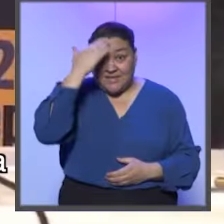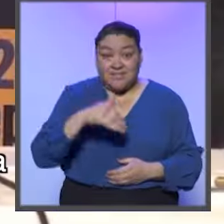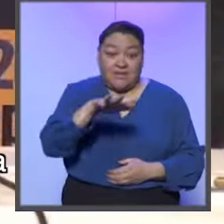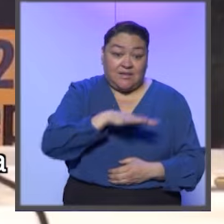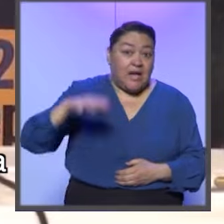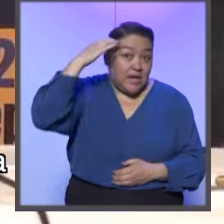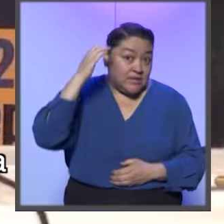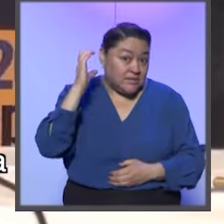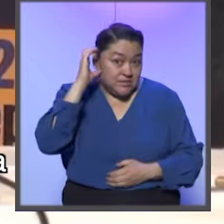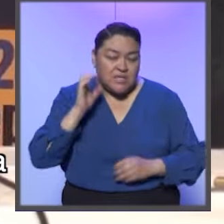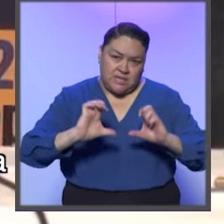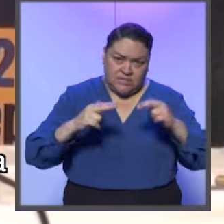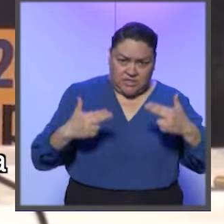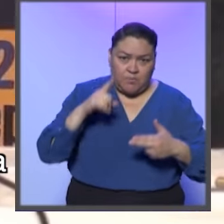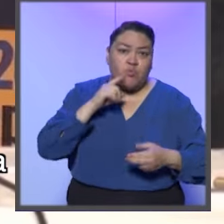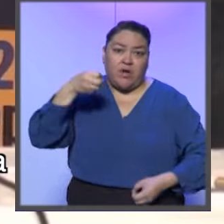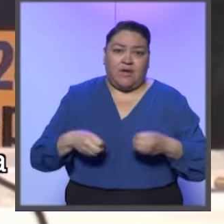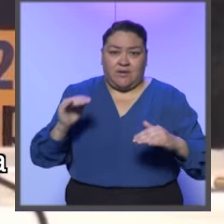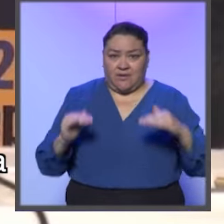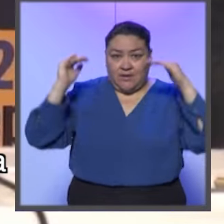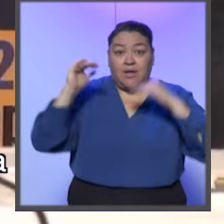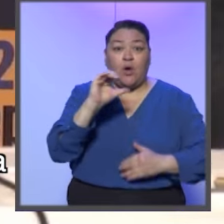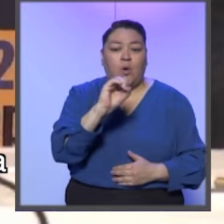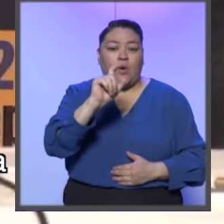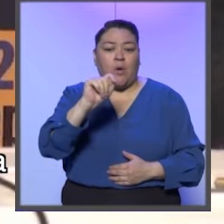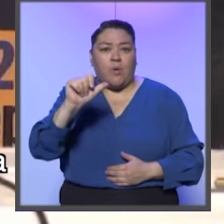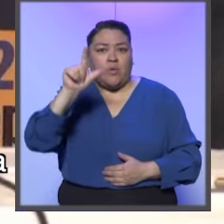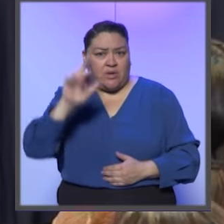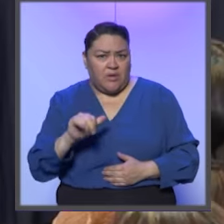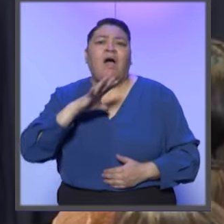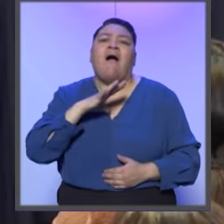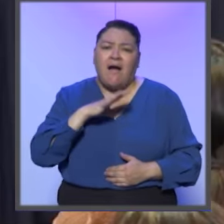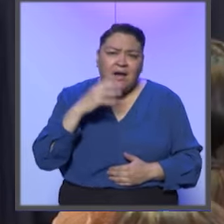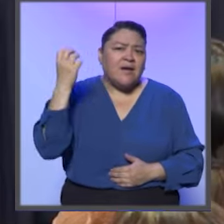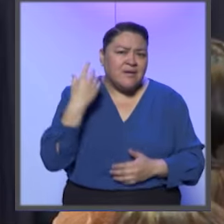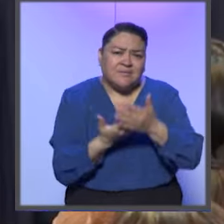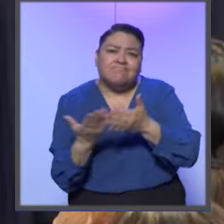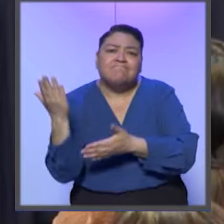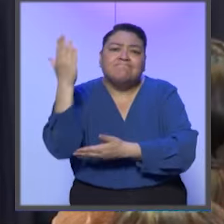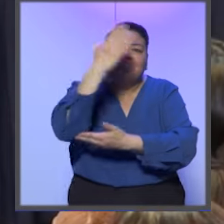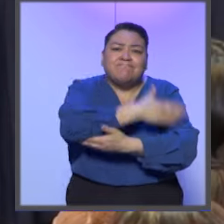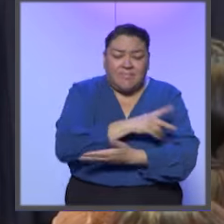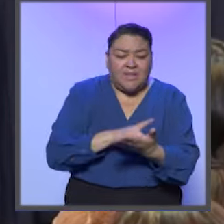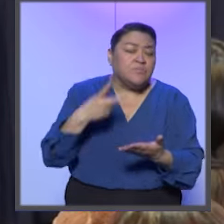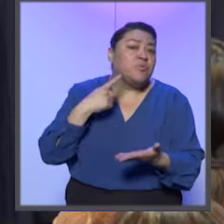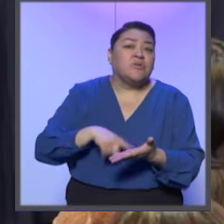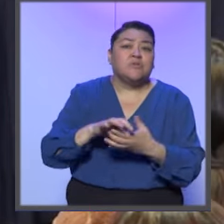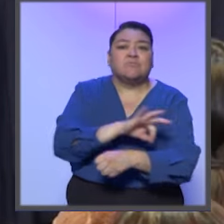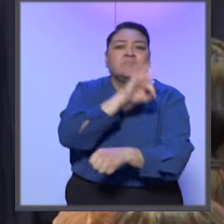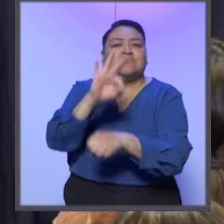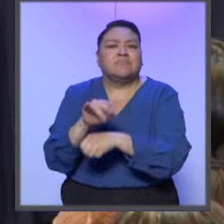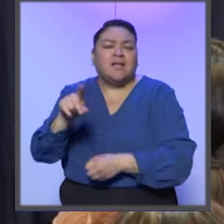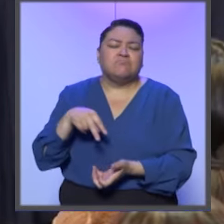En San Cristóbal de las Casas Chiapas, la magistrada de la Sala Superior, Janín Otalora Malasí, participó en la Jornada por la Defensa de los